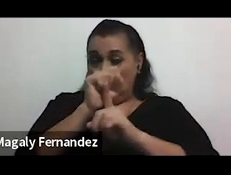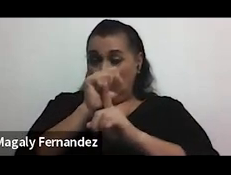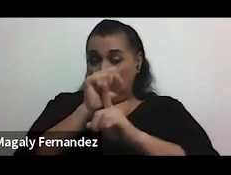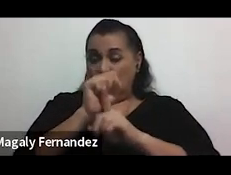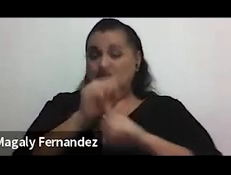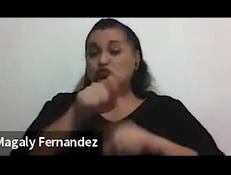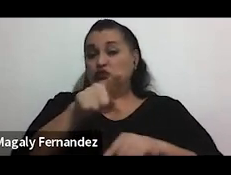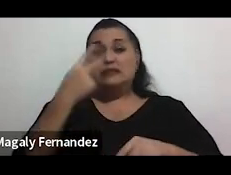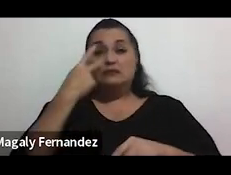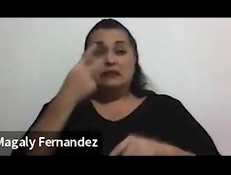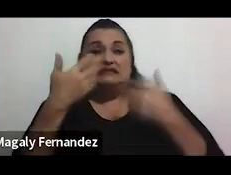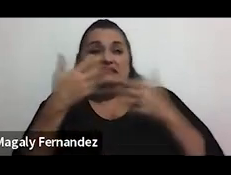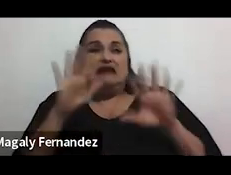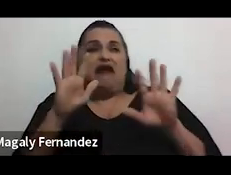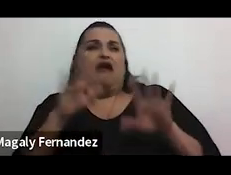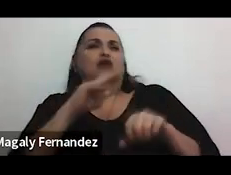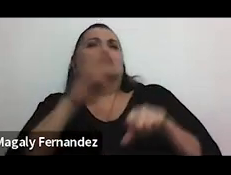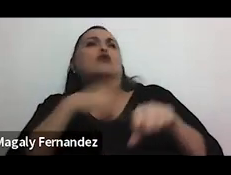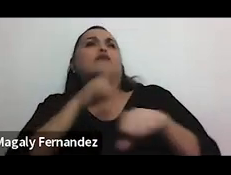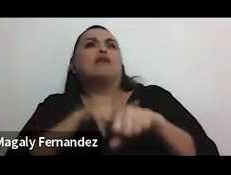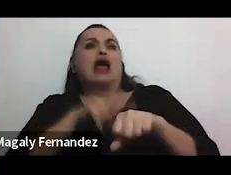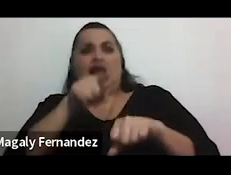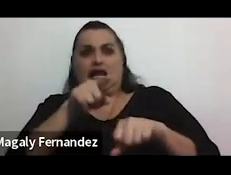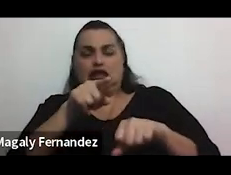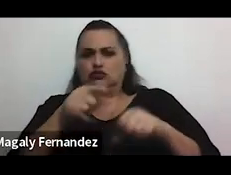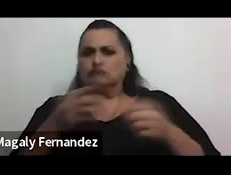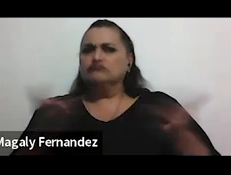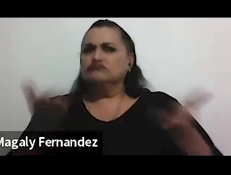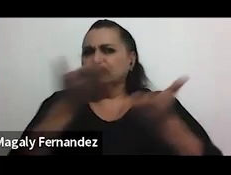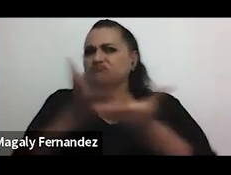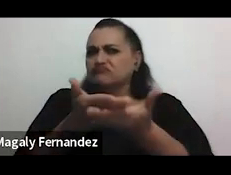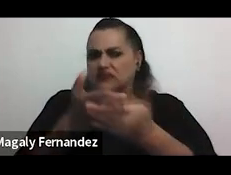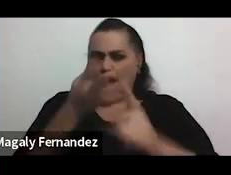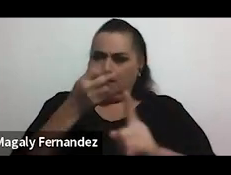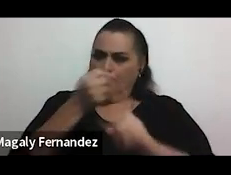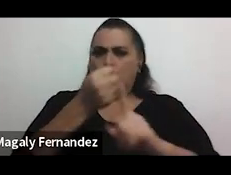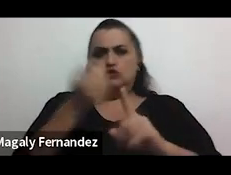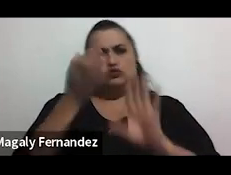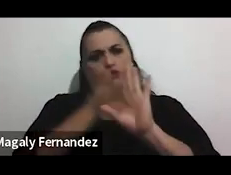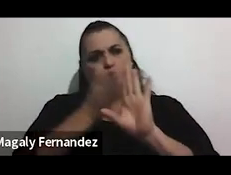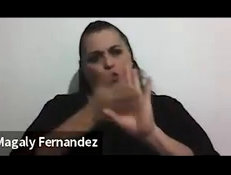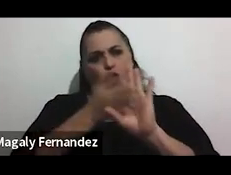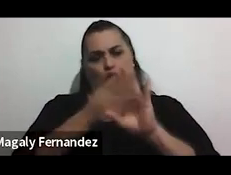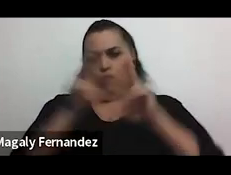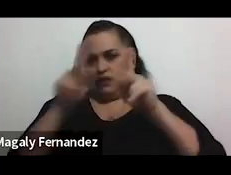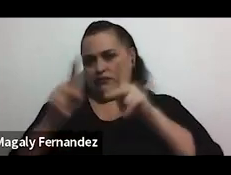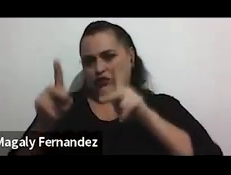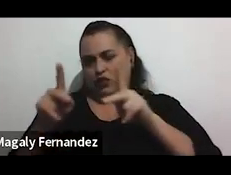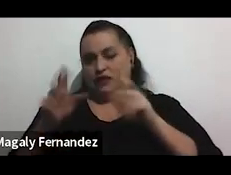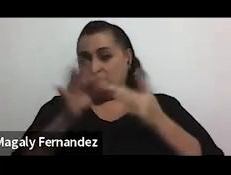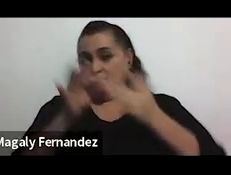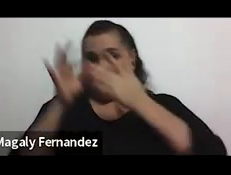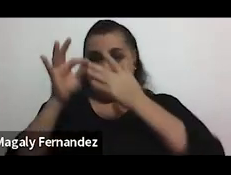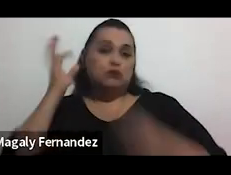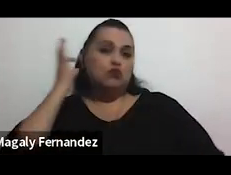normalizado, genera un impacto psicológico negativo en la persona, especialmente en las mujeres. Entonces,